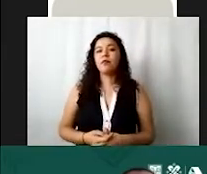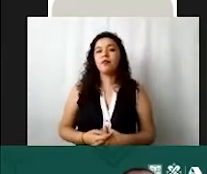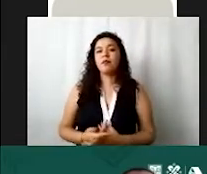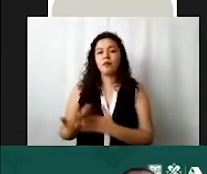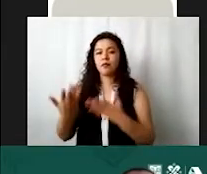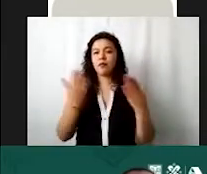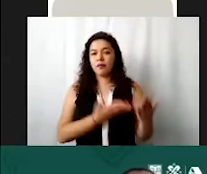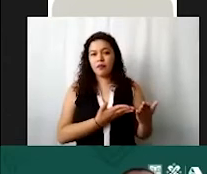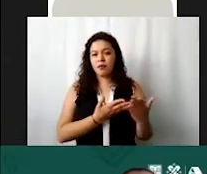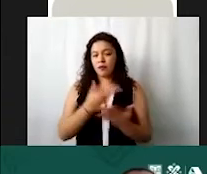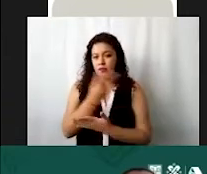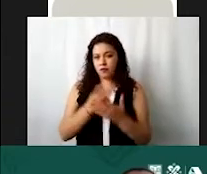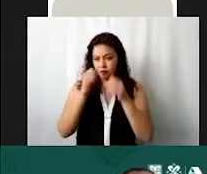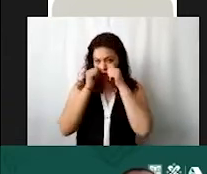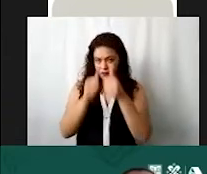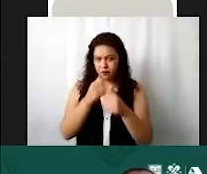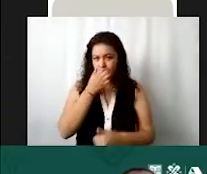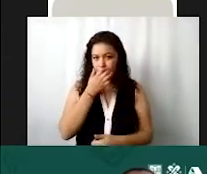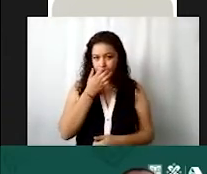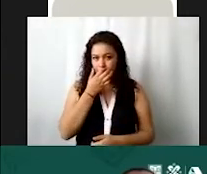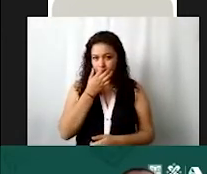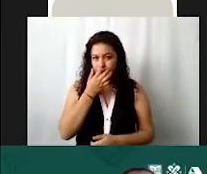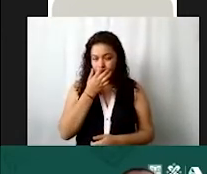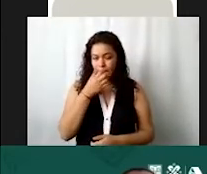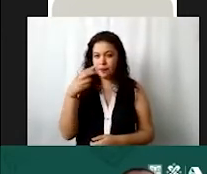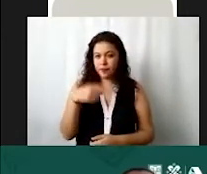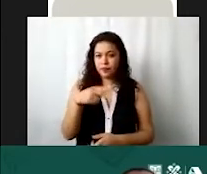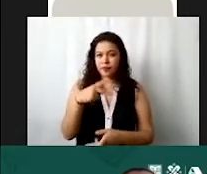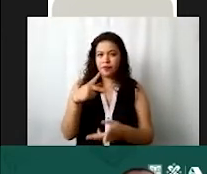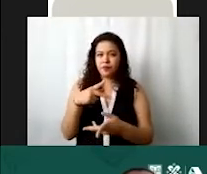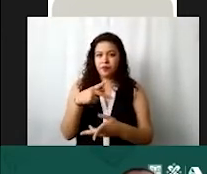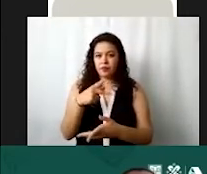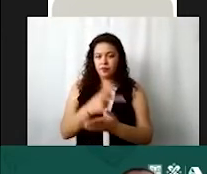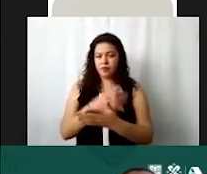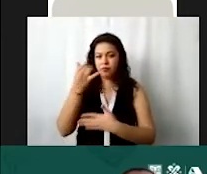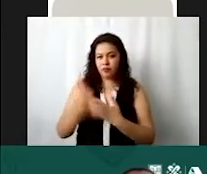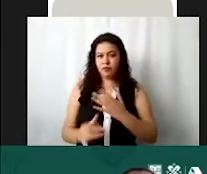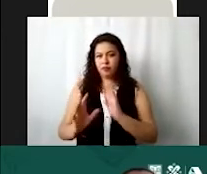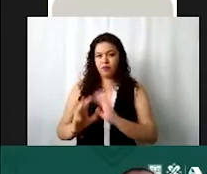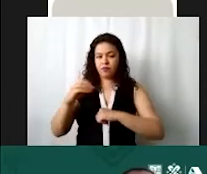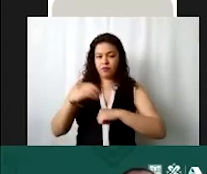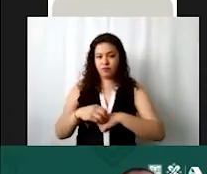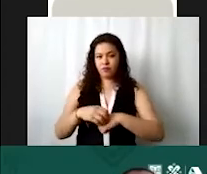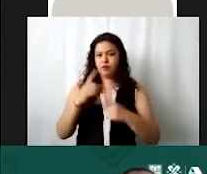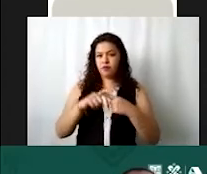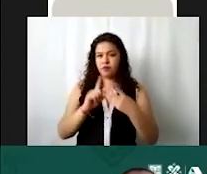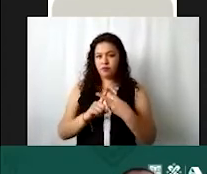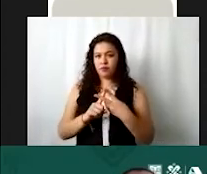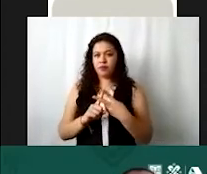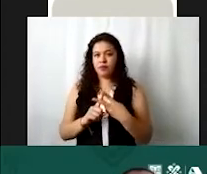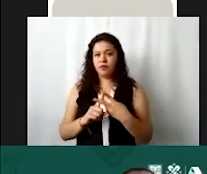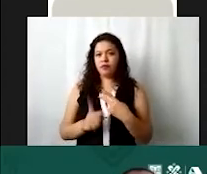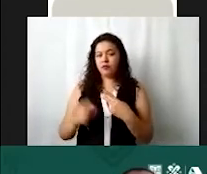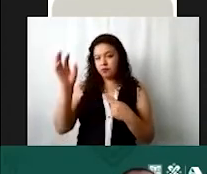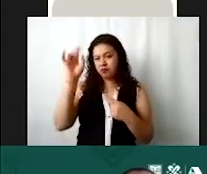programas asistenciales aquí está el nombre de los proyectos que se dieron de alta que fueron dos y en esta figurita